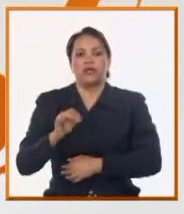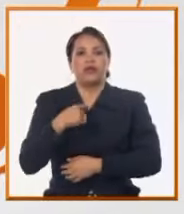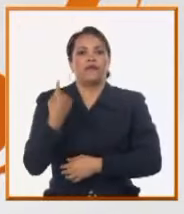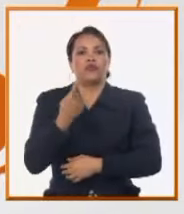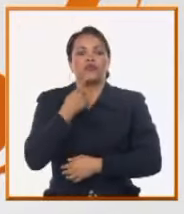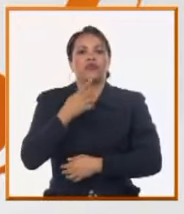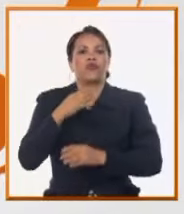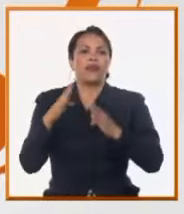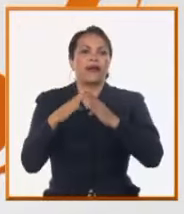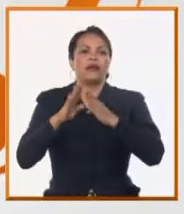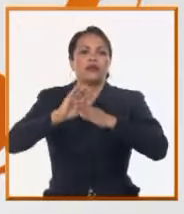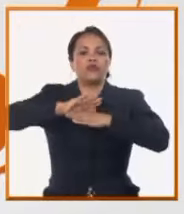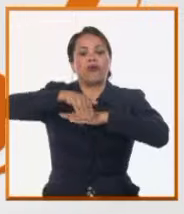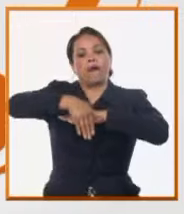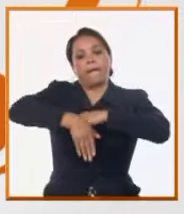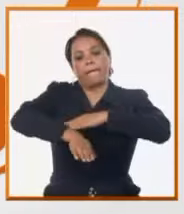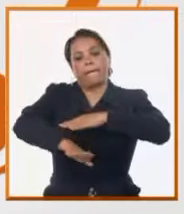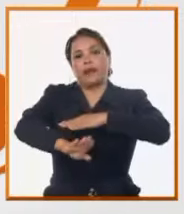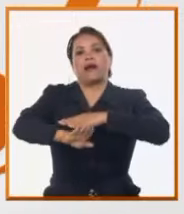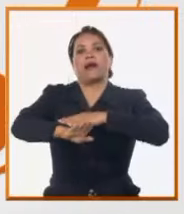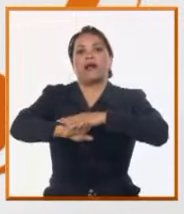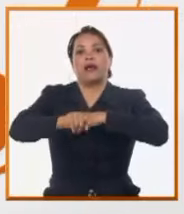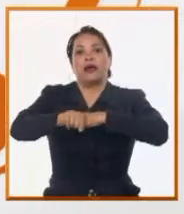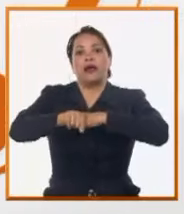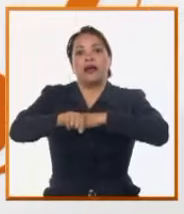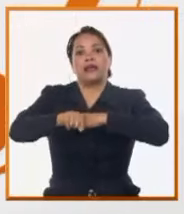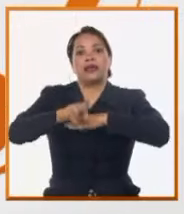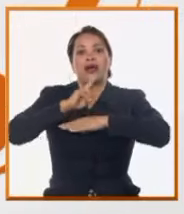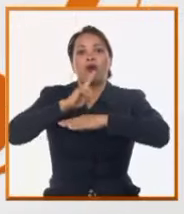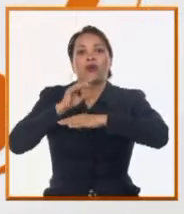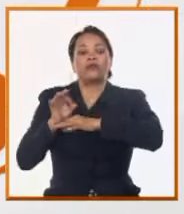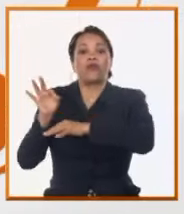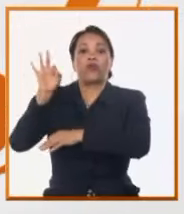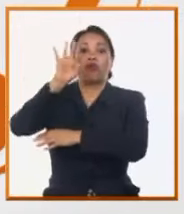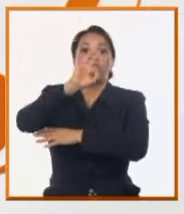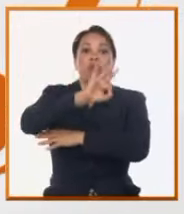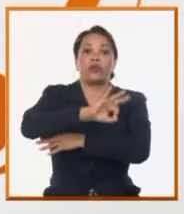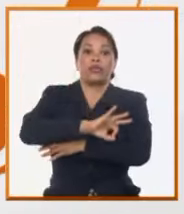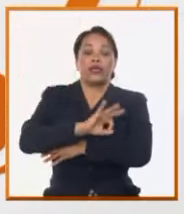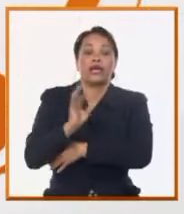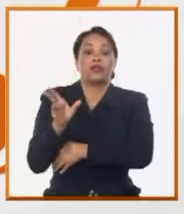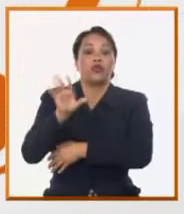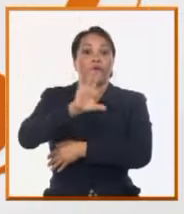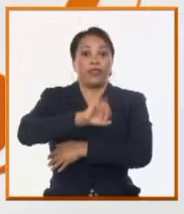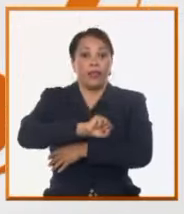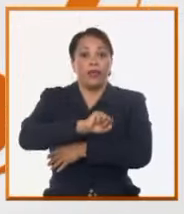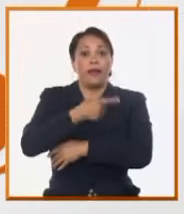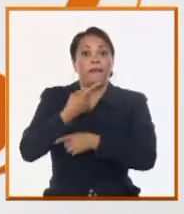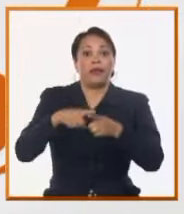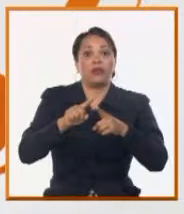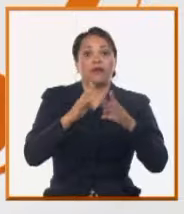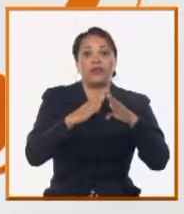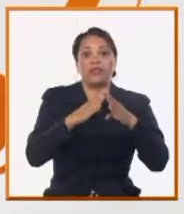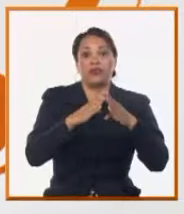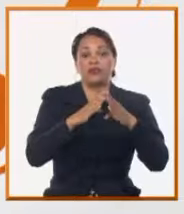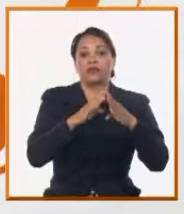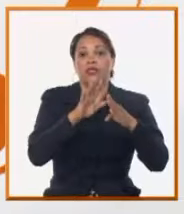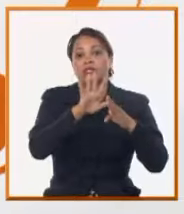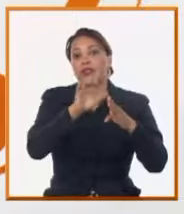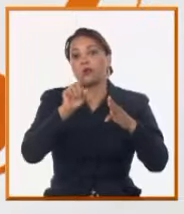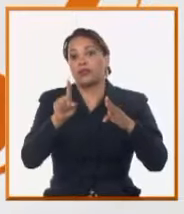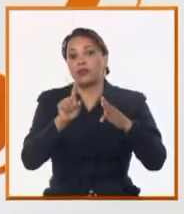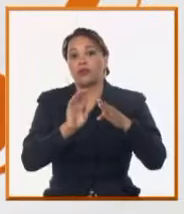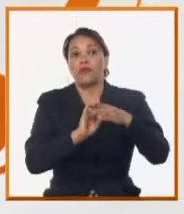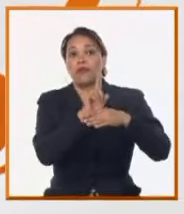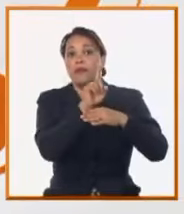una bajada, tenemos una cantidad de agua el día entero, y sin embargo los vecinos que viven en 51 y viven más para